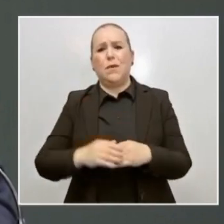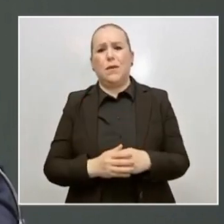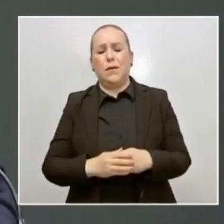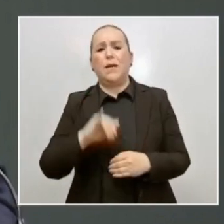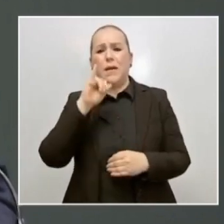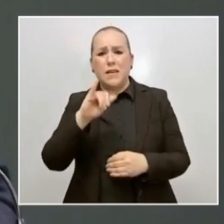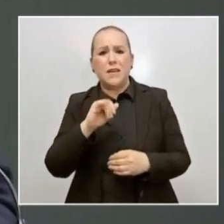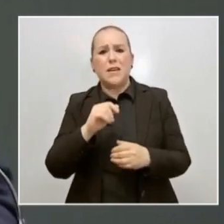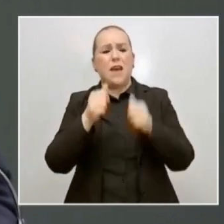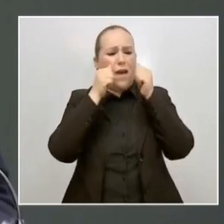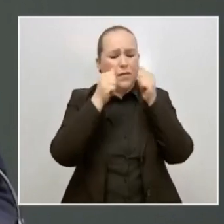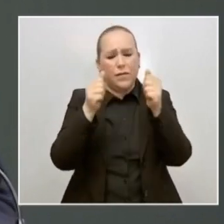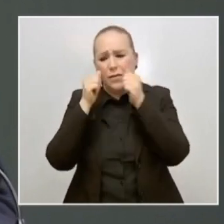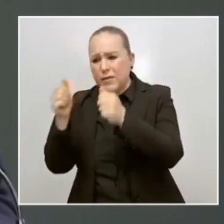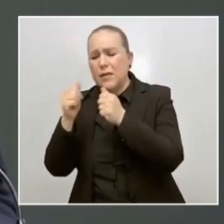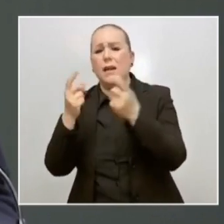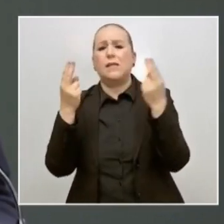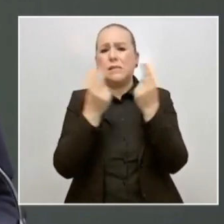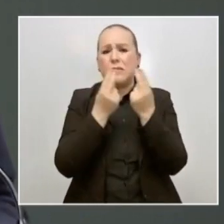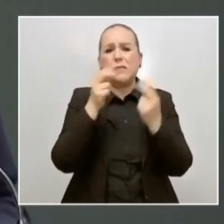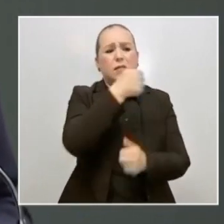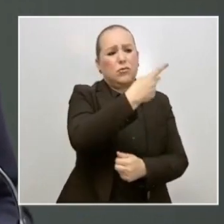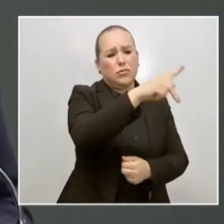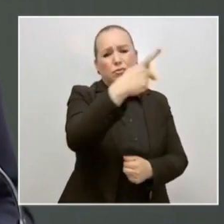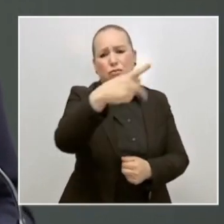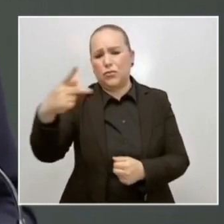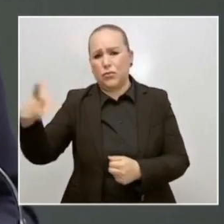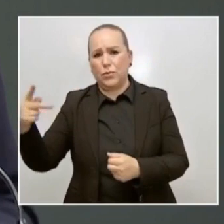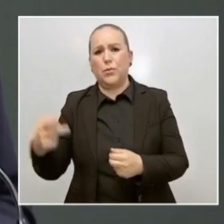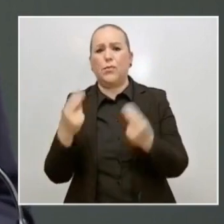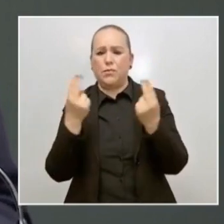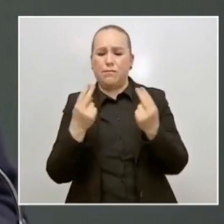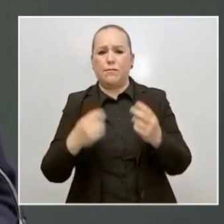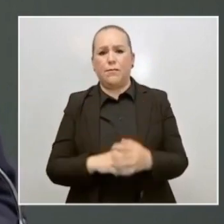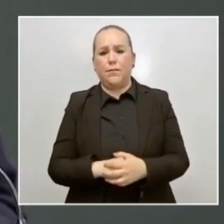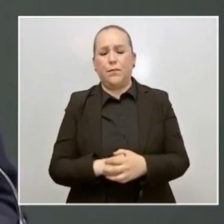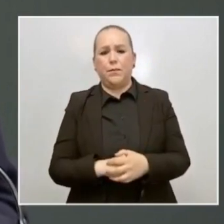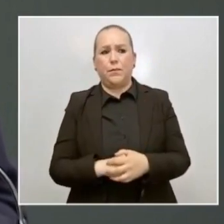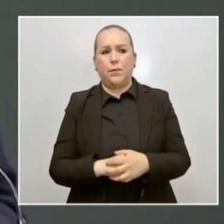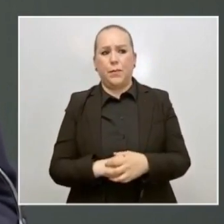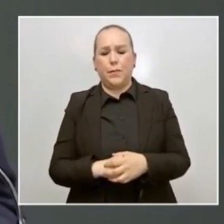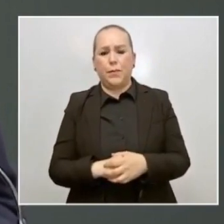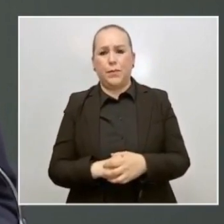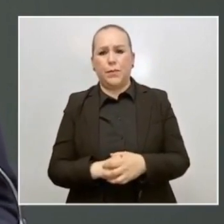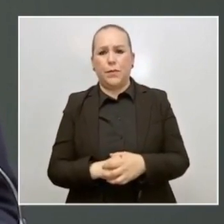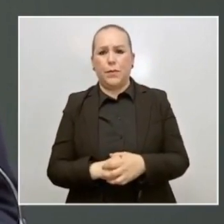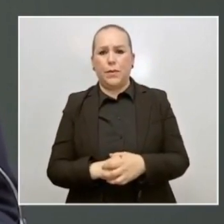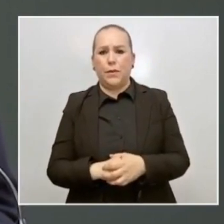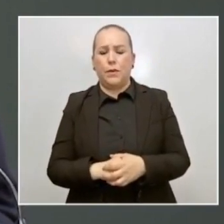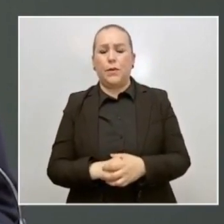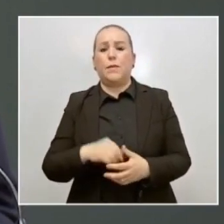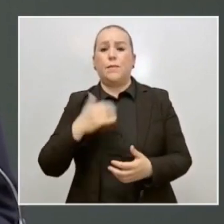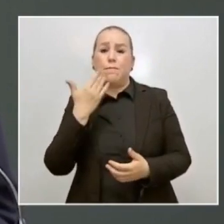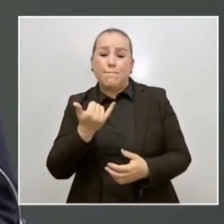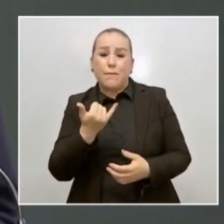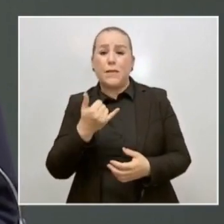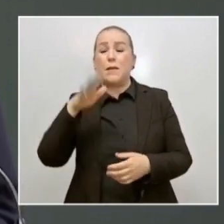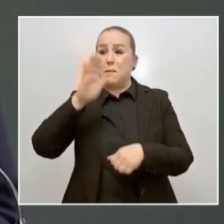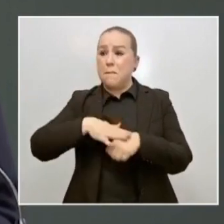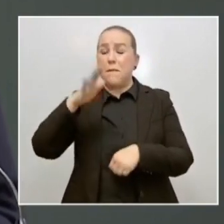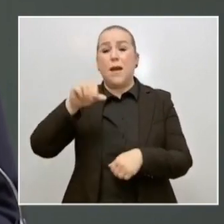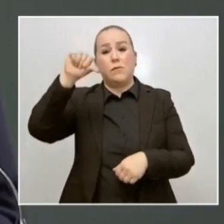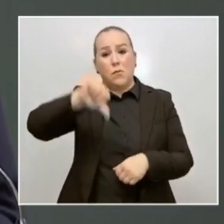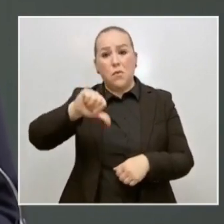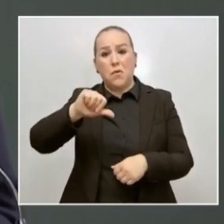las necesidades más acuciosas. Sin más, hoy que el presidente nos visita,